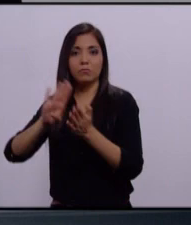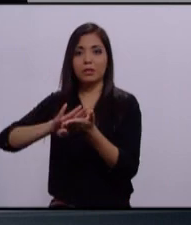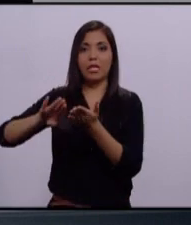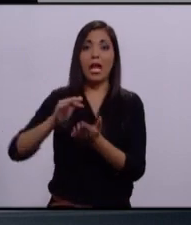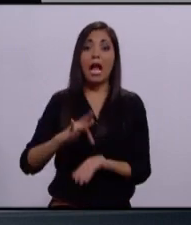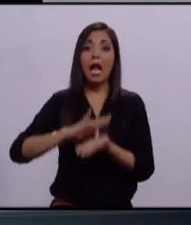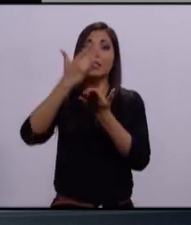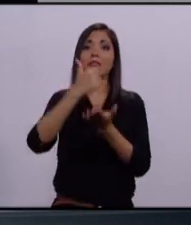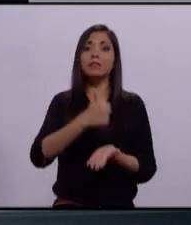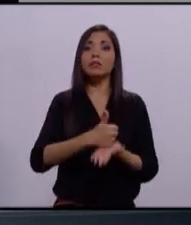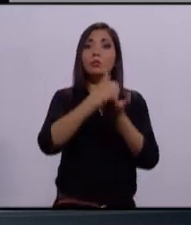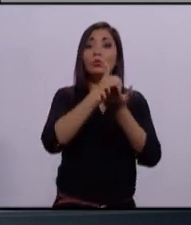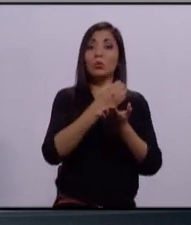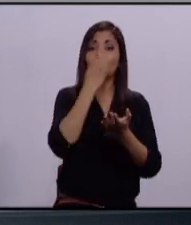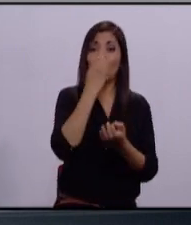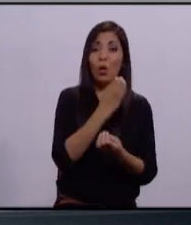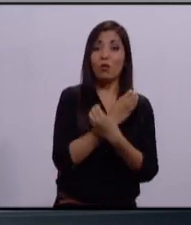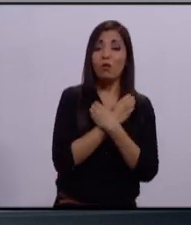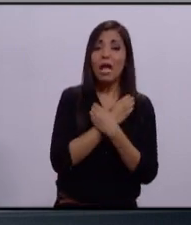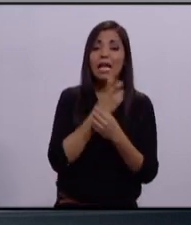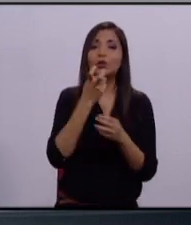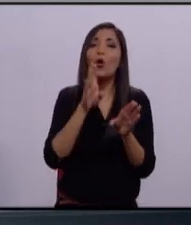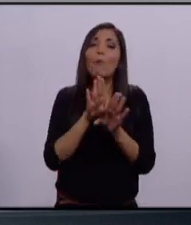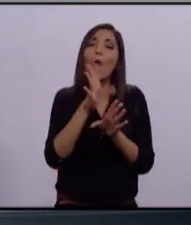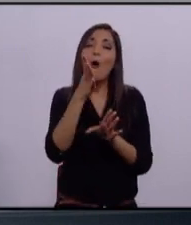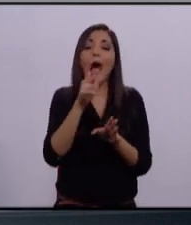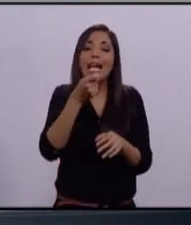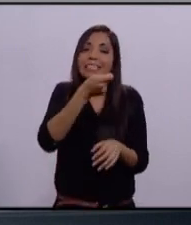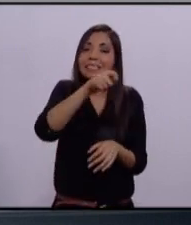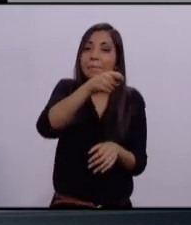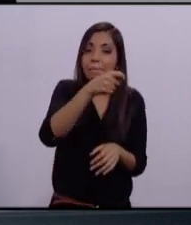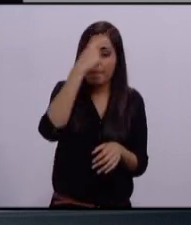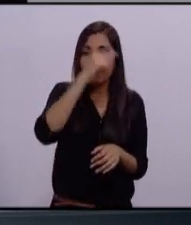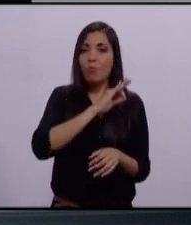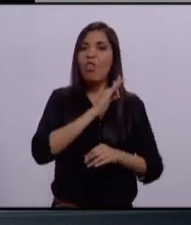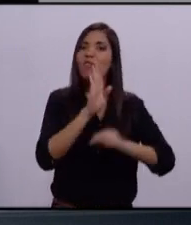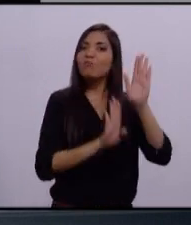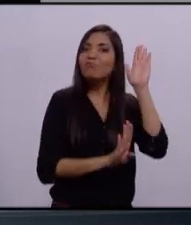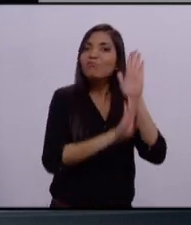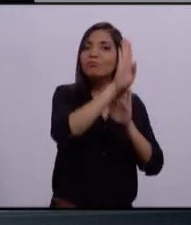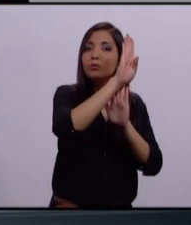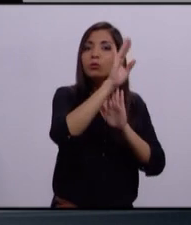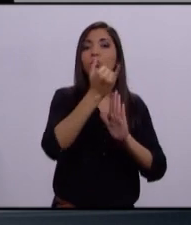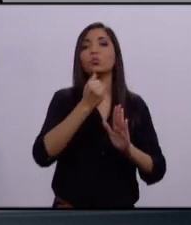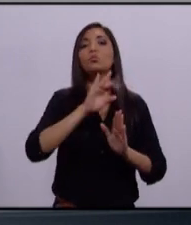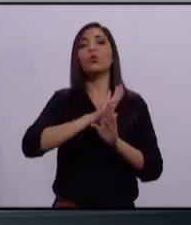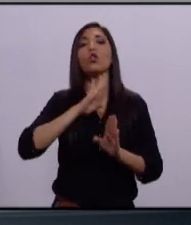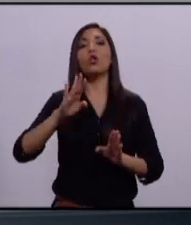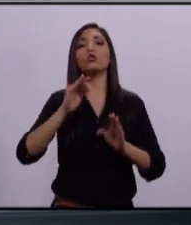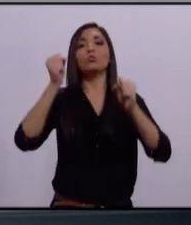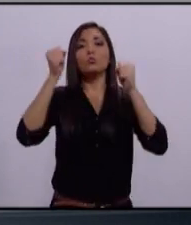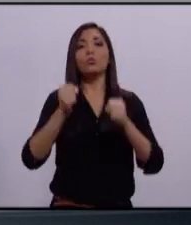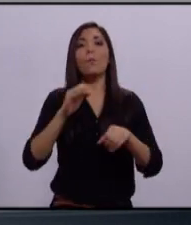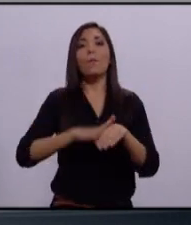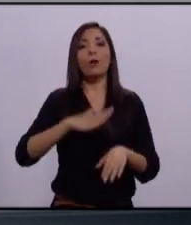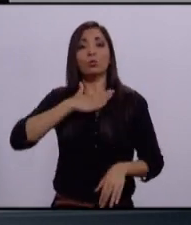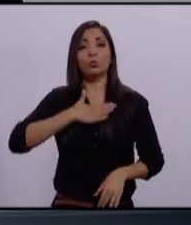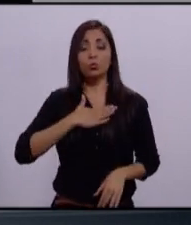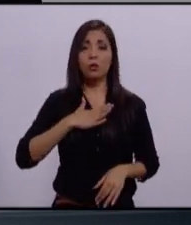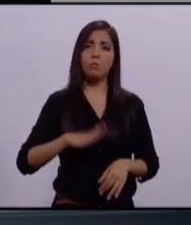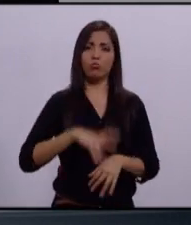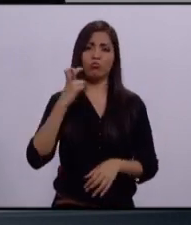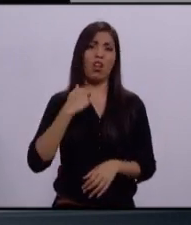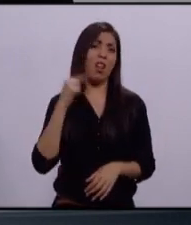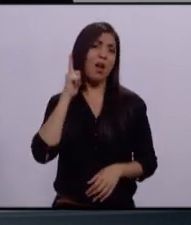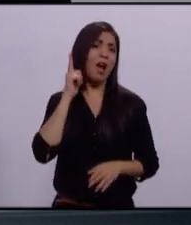sí he demostrado que la educación es la llave para lograr más seguridad y una sociedad más justa. Como legislador me propuse